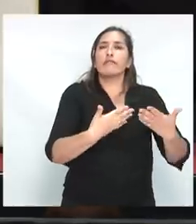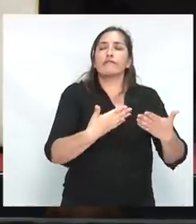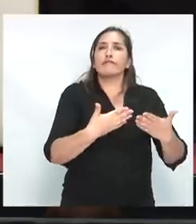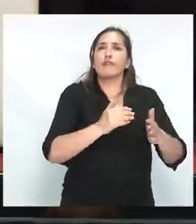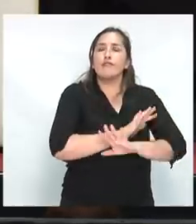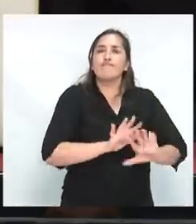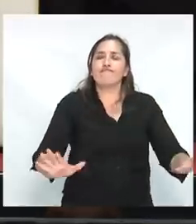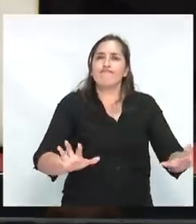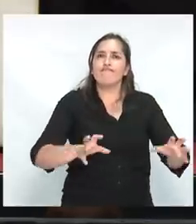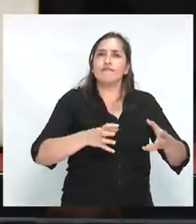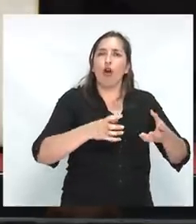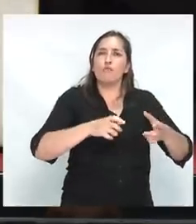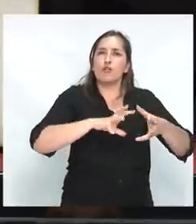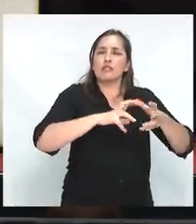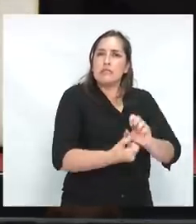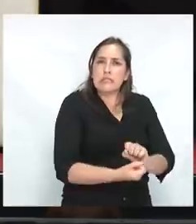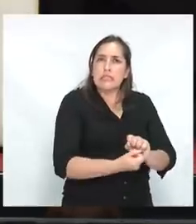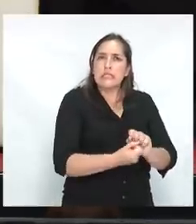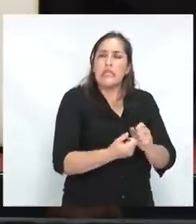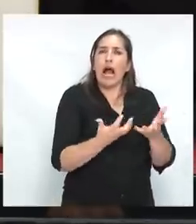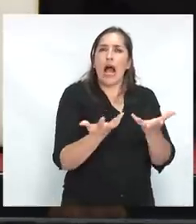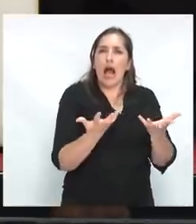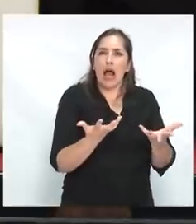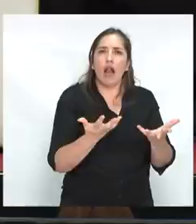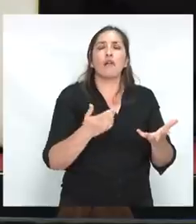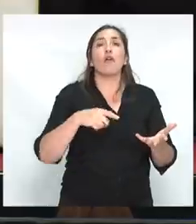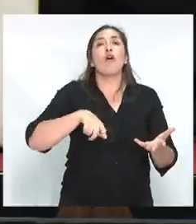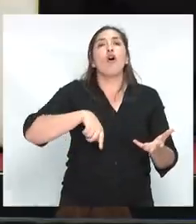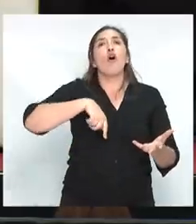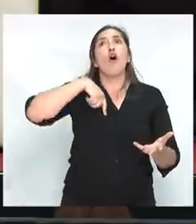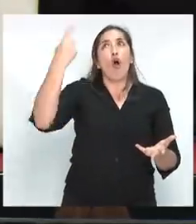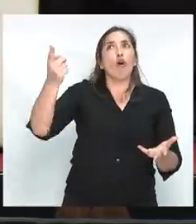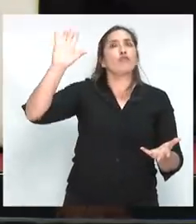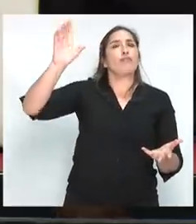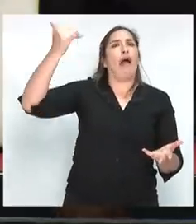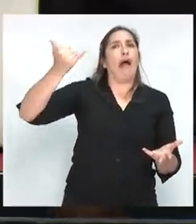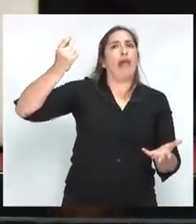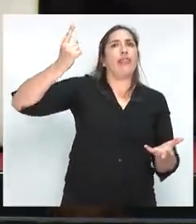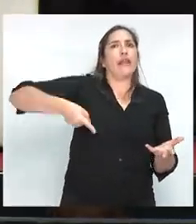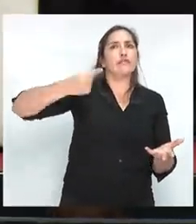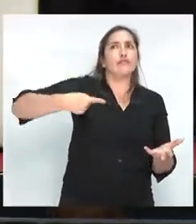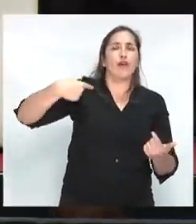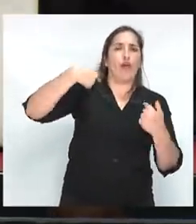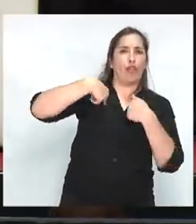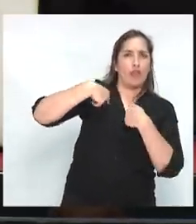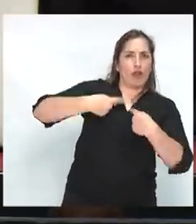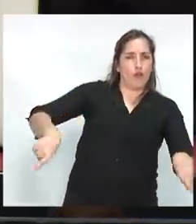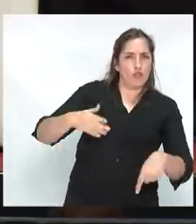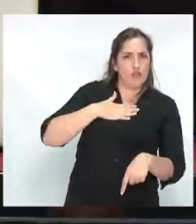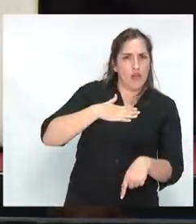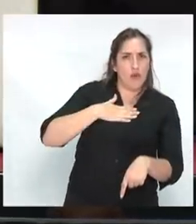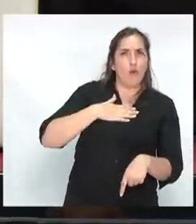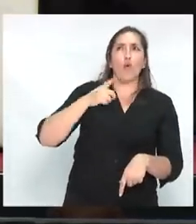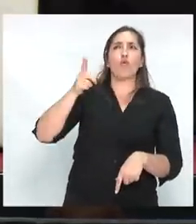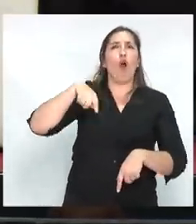Un pedazo del viejo sentido común que asignaba a otros la decisión de las cosas de uno, que apostaba al